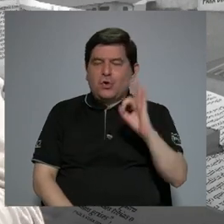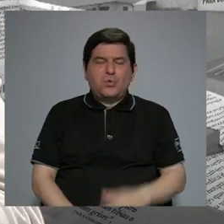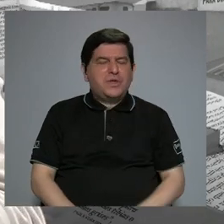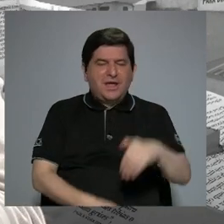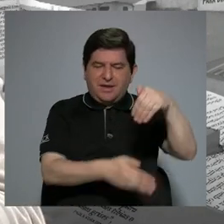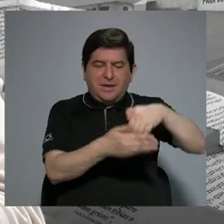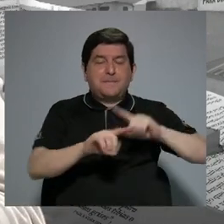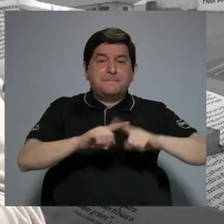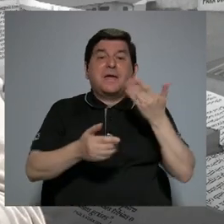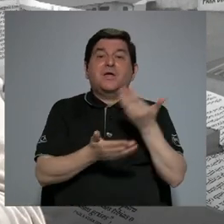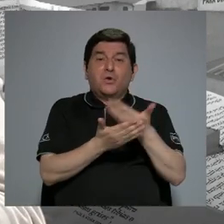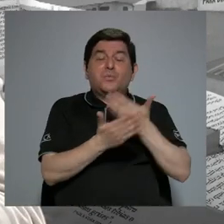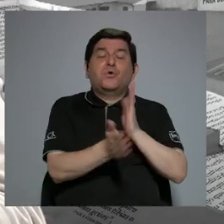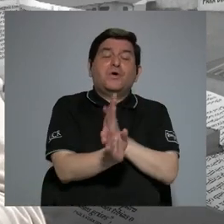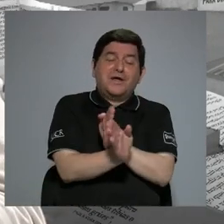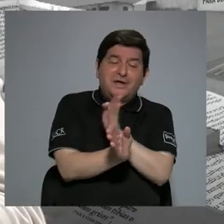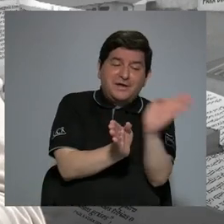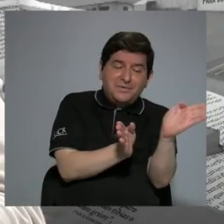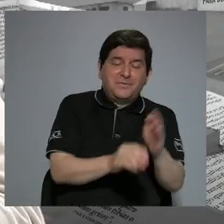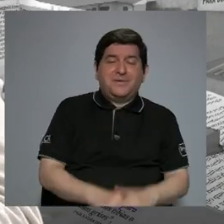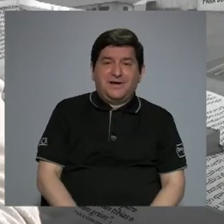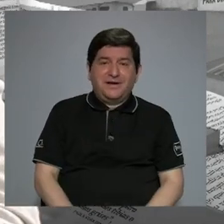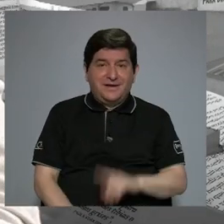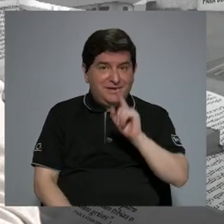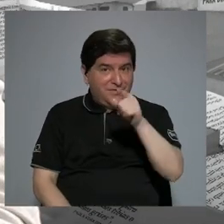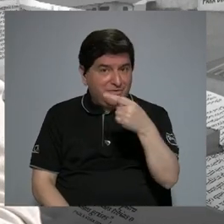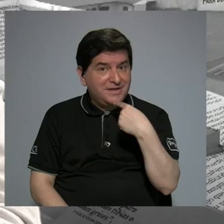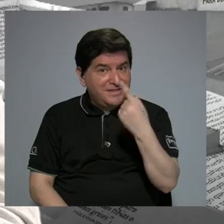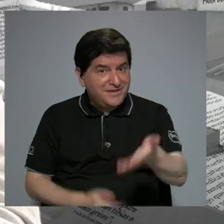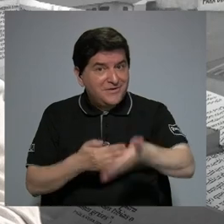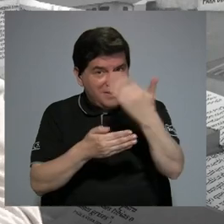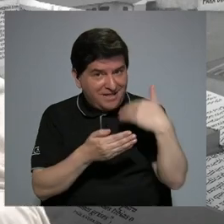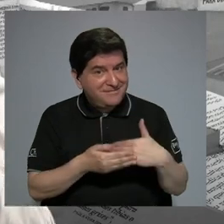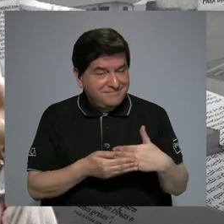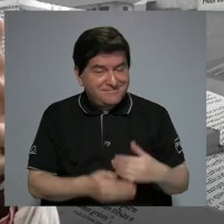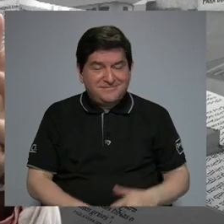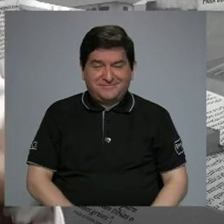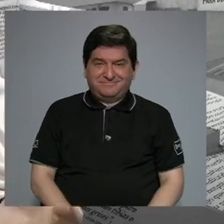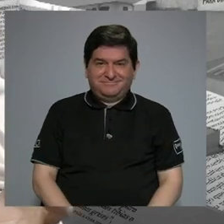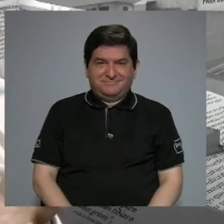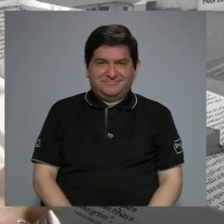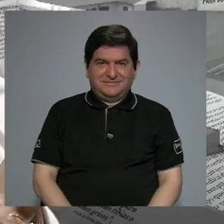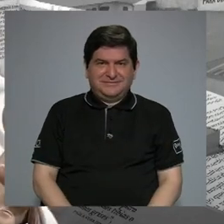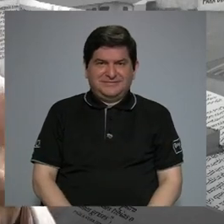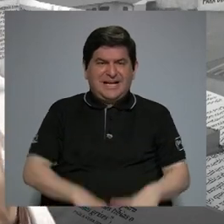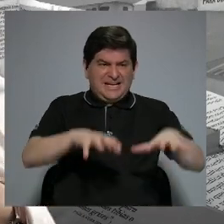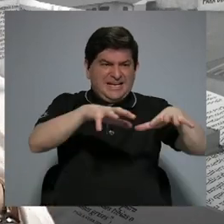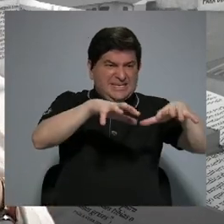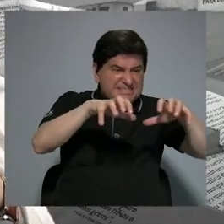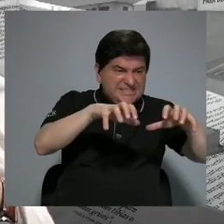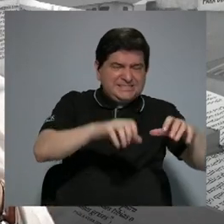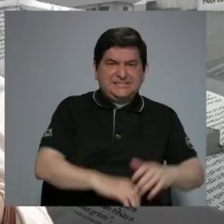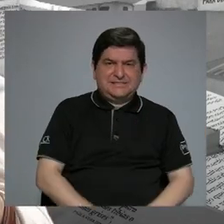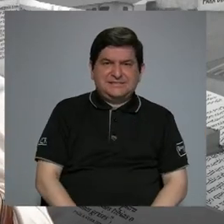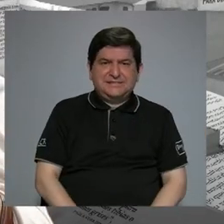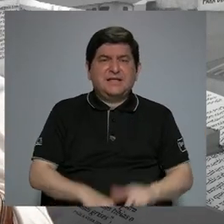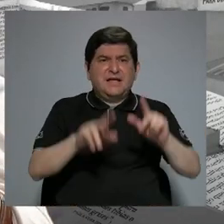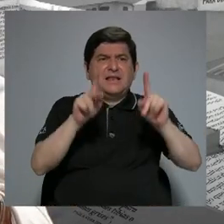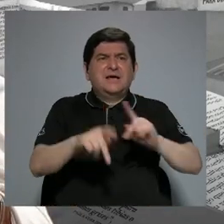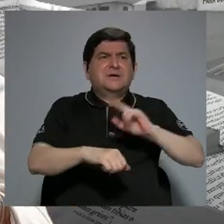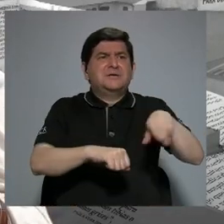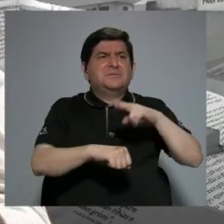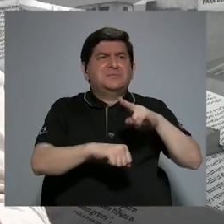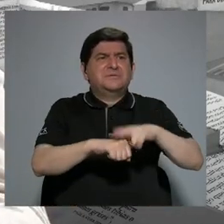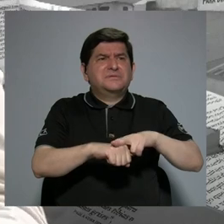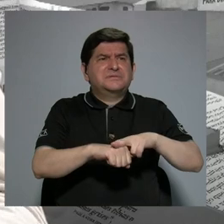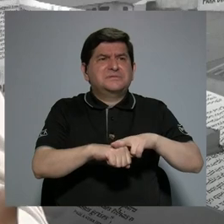pero sí hay evidencia indirecta en la línea en la que usted acaba de mencionar, y es cuando hay estrés, yo tiendo a,